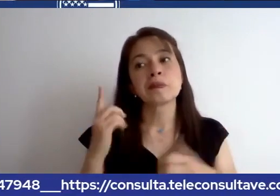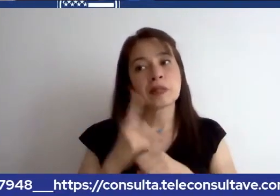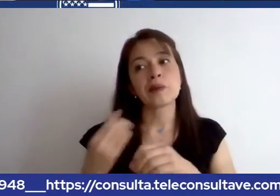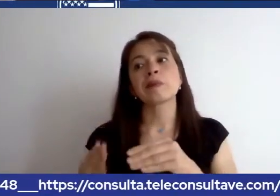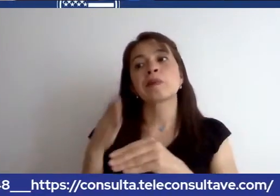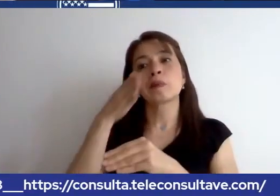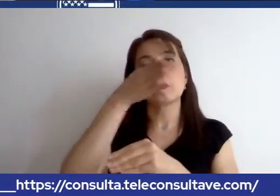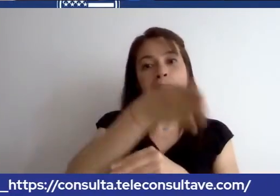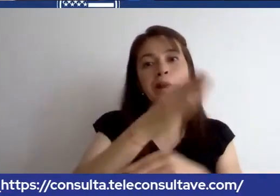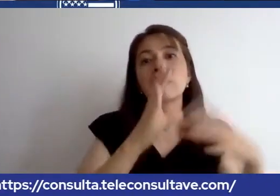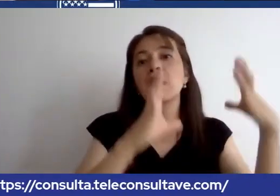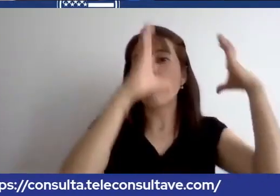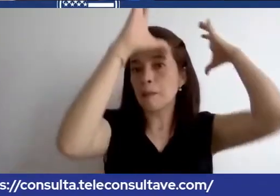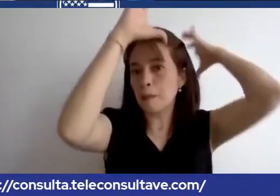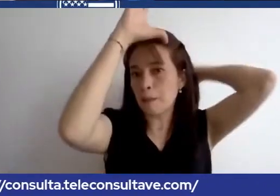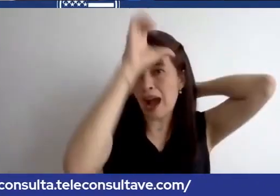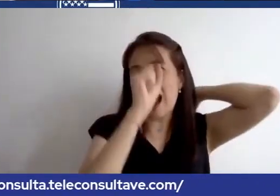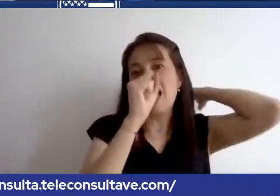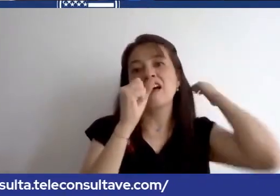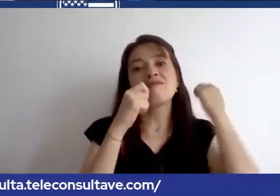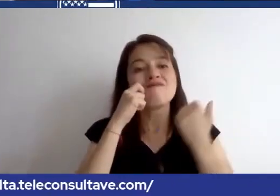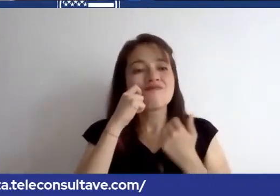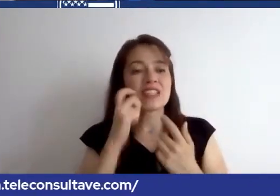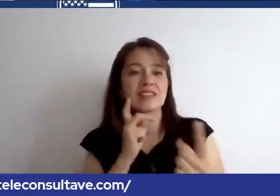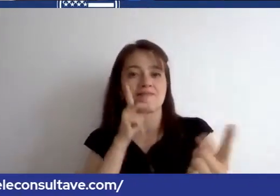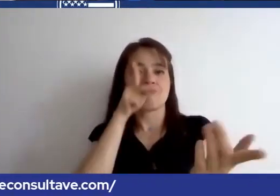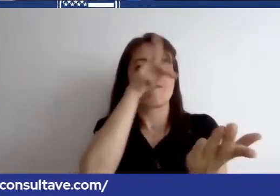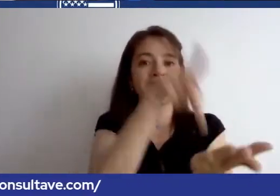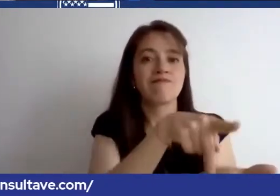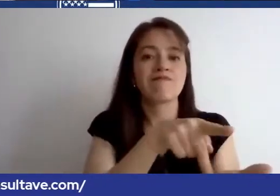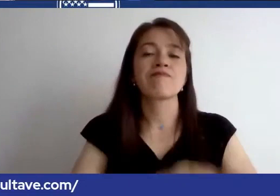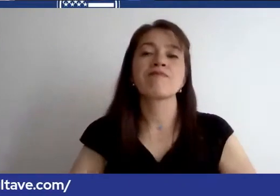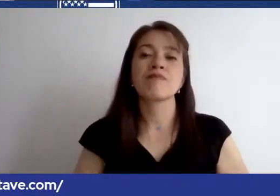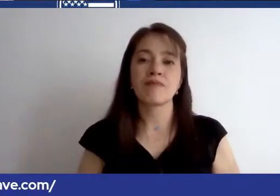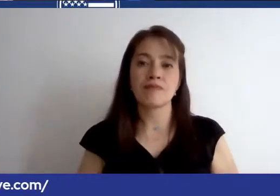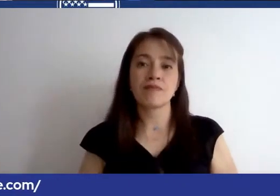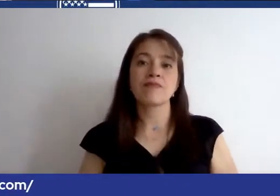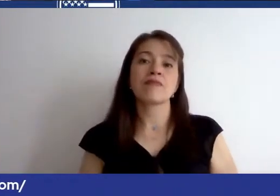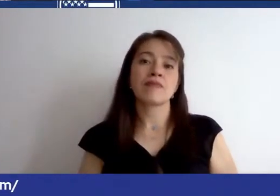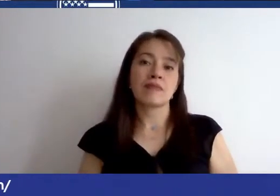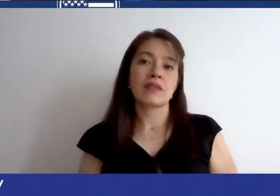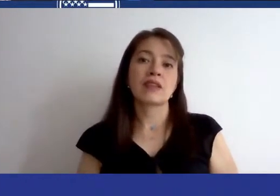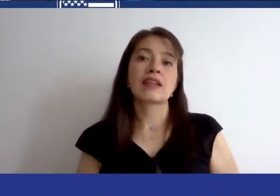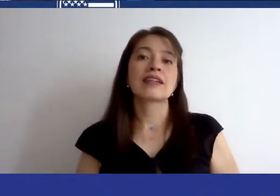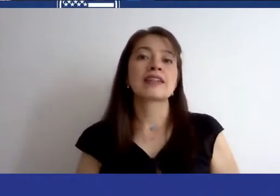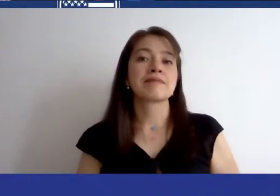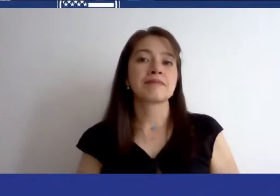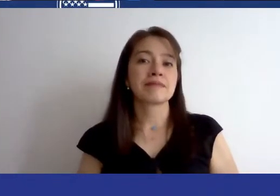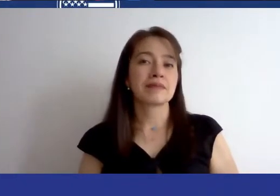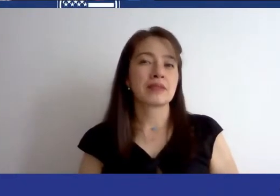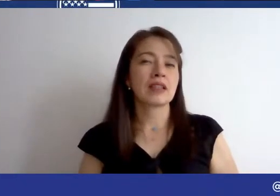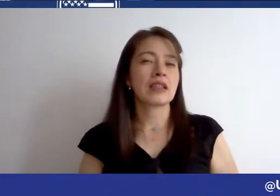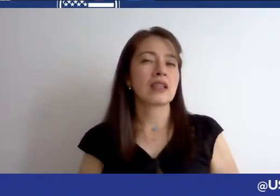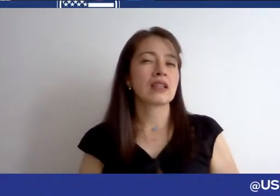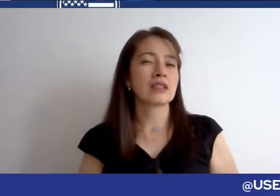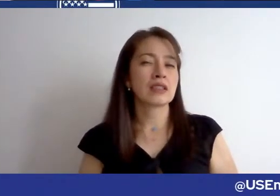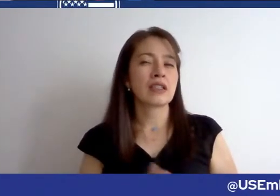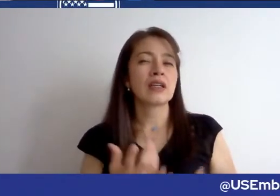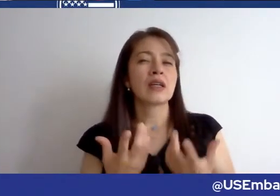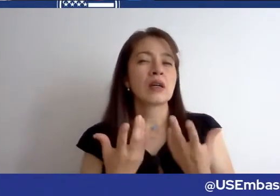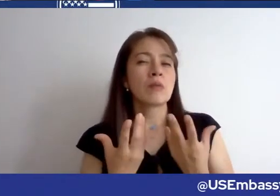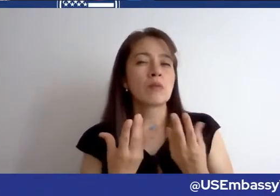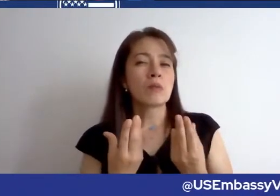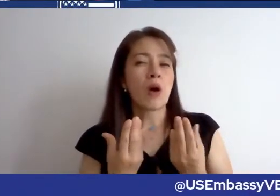la embajada para para la entrevista ya si me imagino que el mayor mayor número de visas